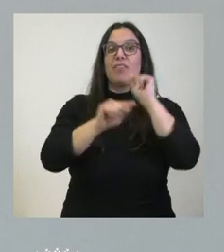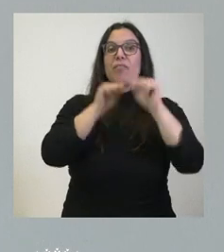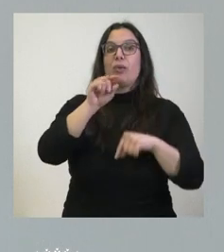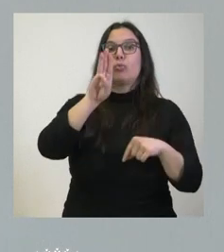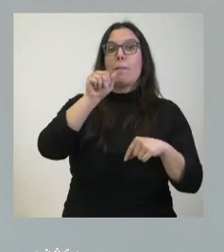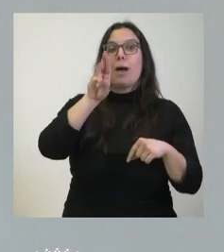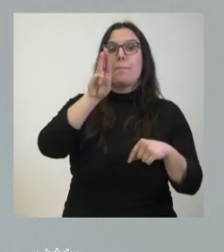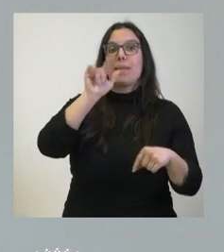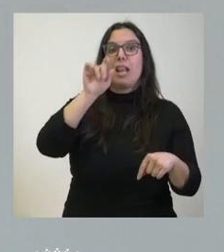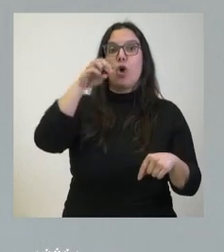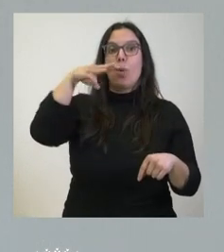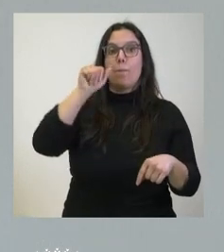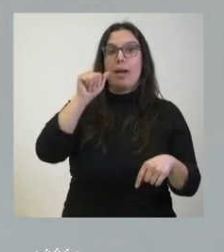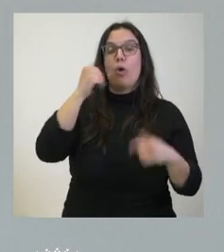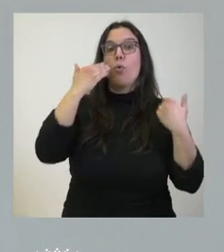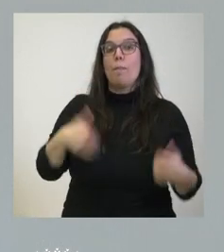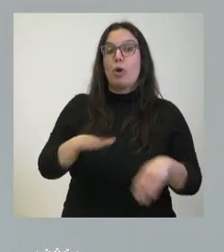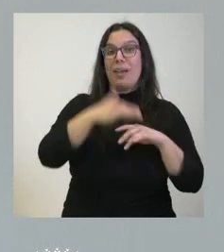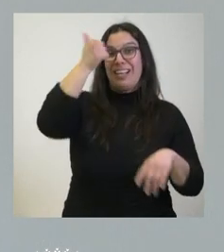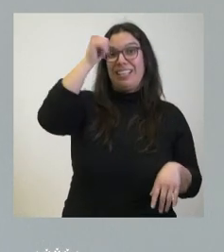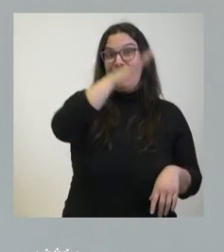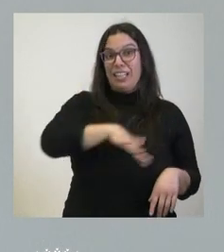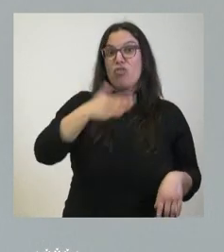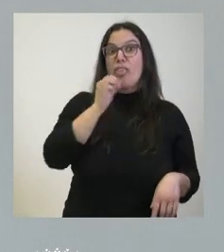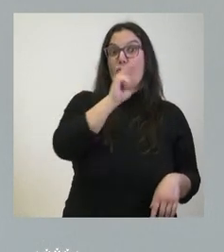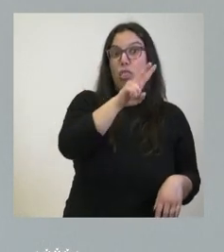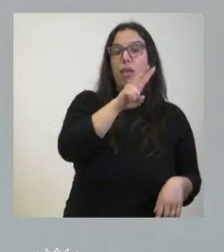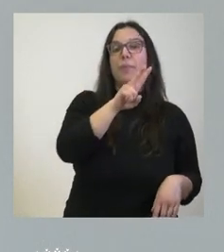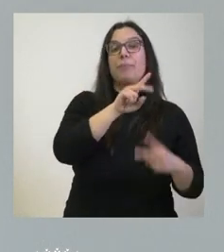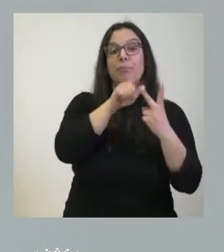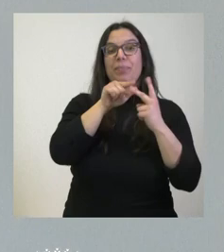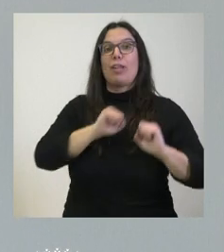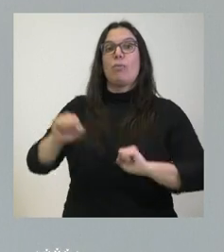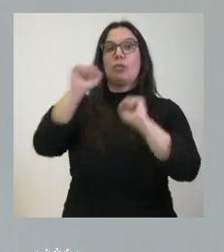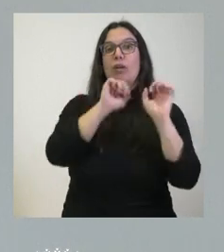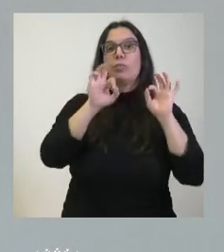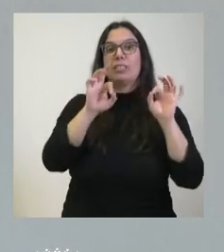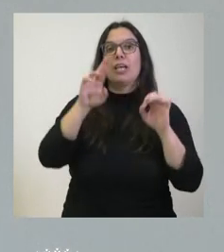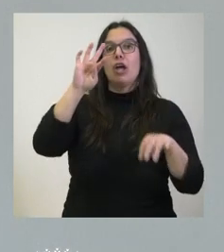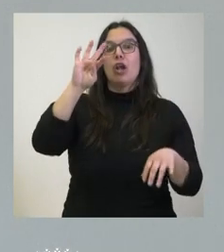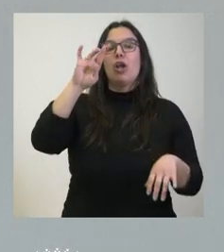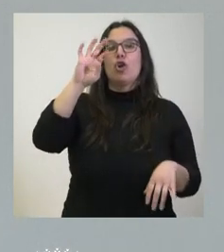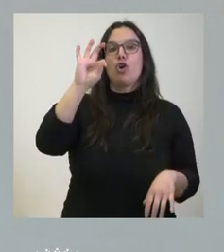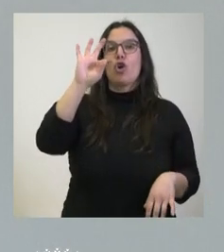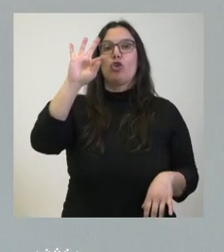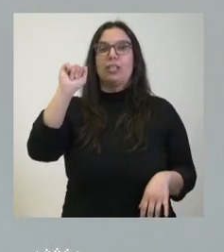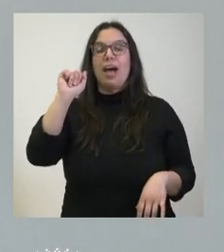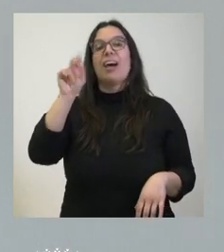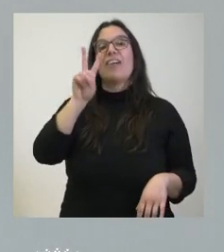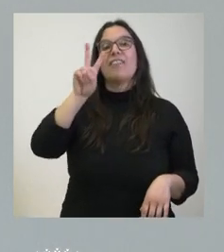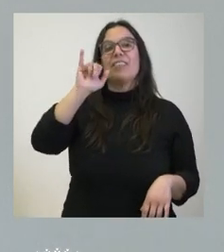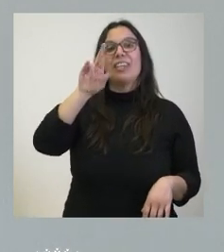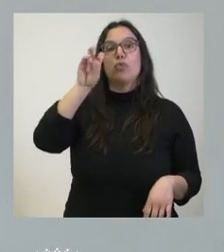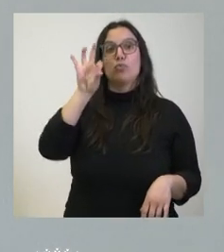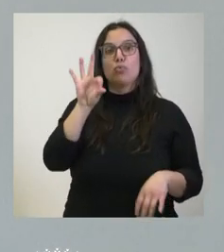humano para la población masculina que se aplica a los 12 años y la inmunización frente al rotavirus para los recién nacidos tienen